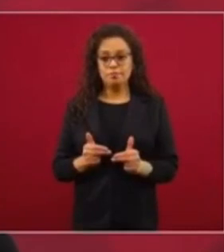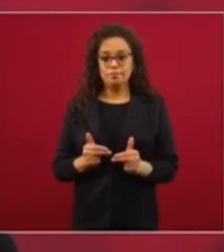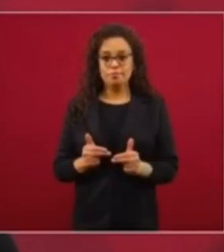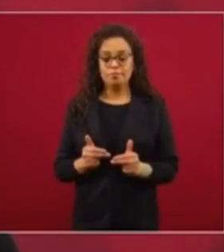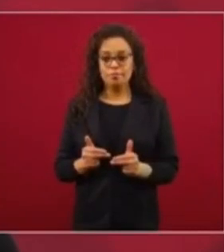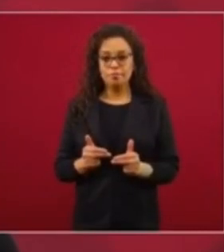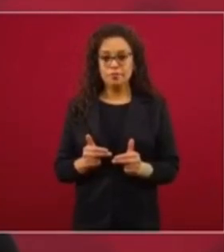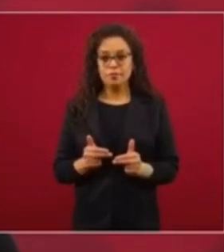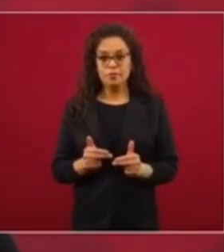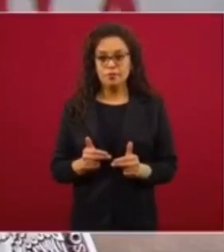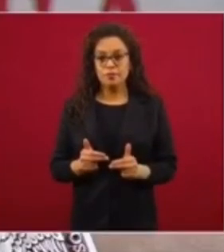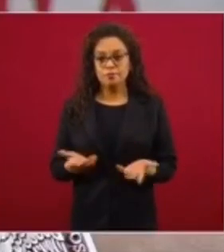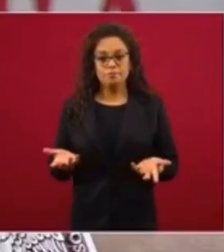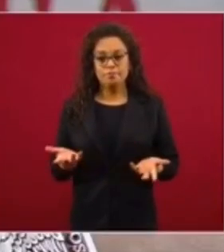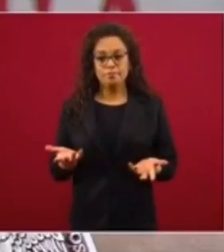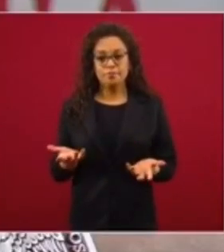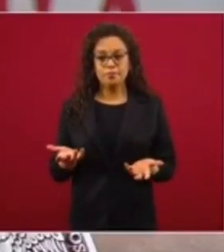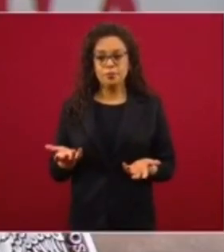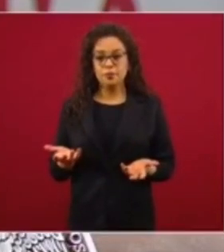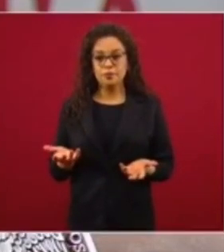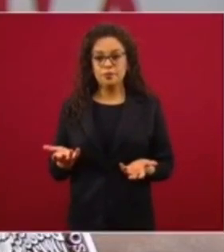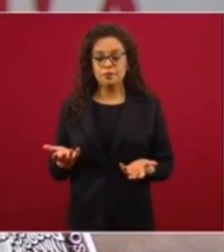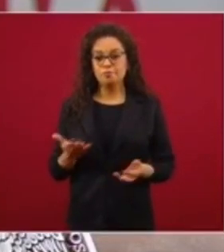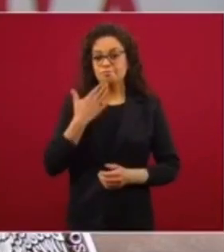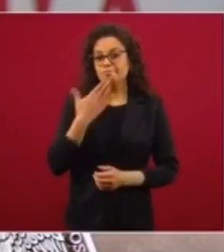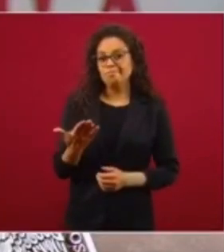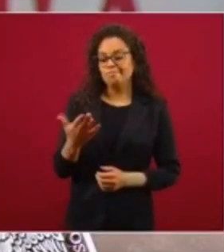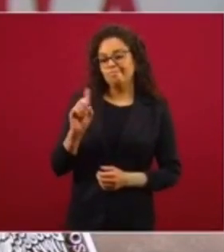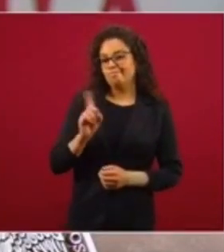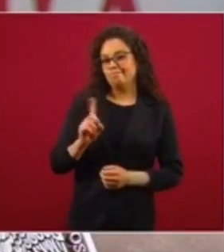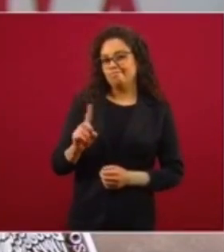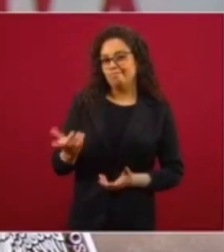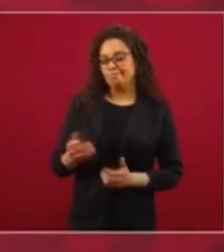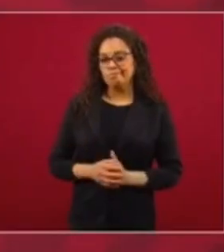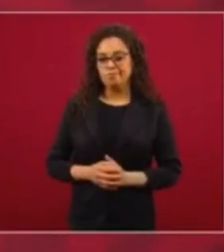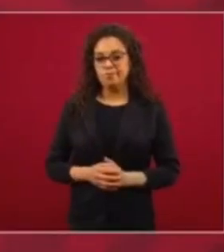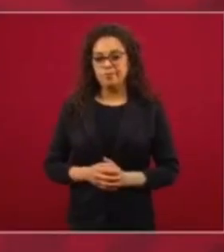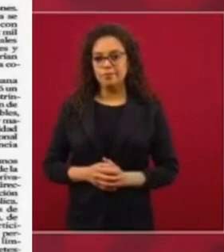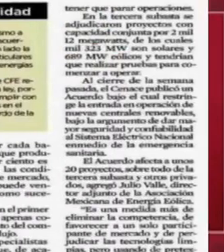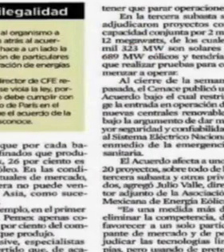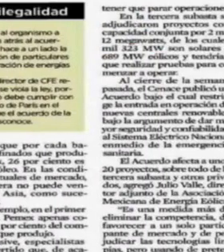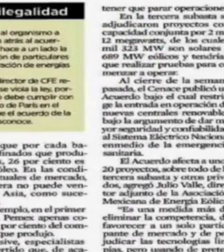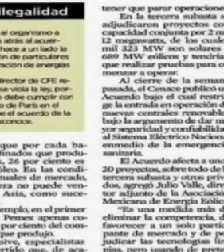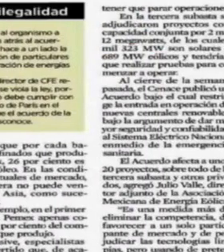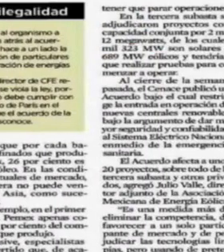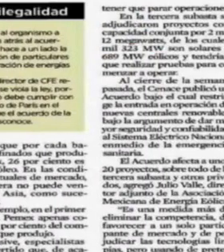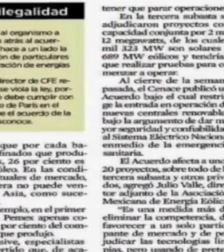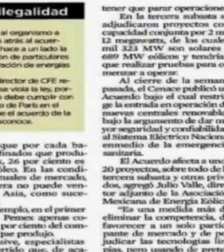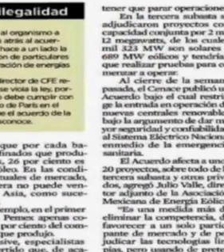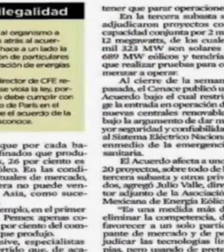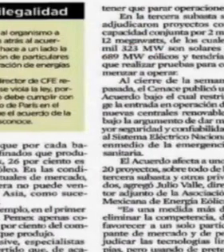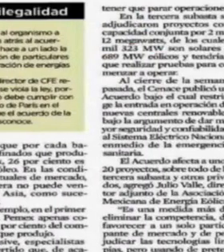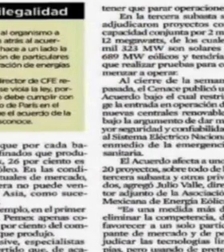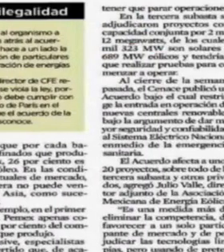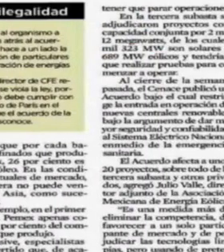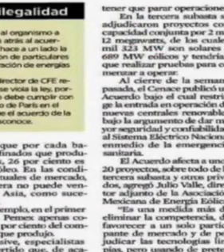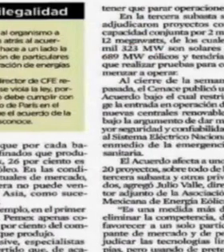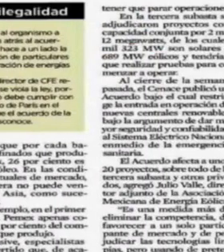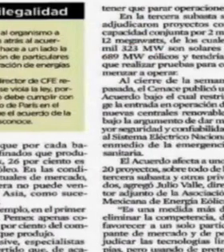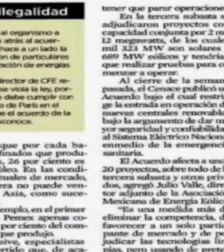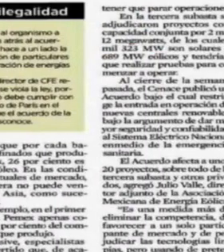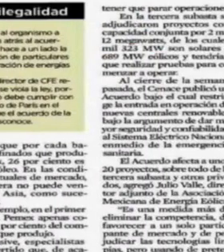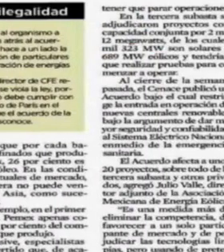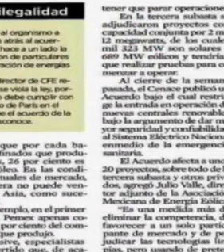conviene. Y por eso hoy en la Reforma y en otros proyectos hay esta propuesta.